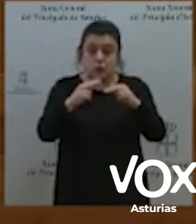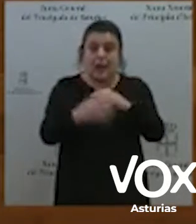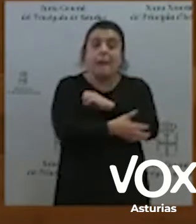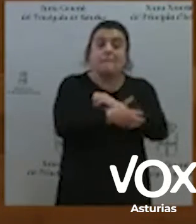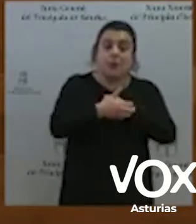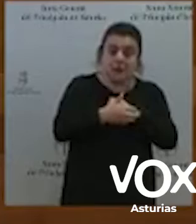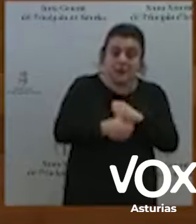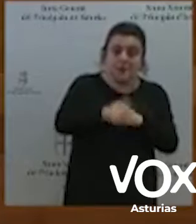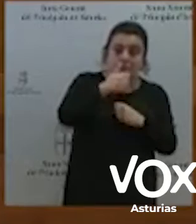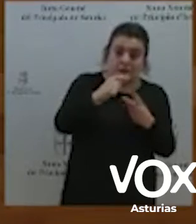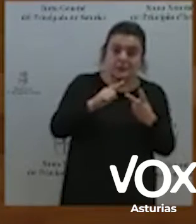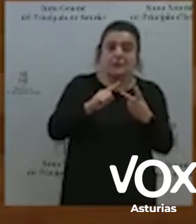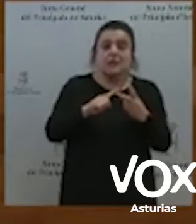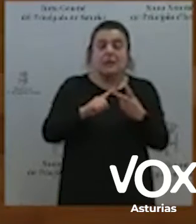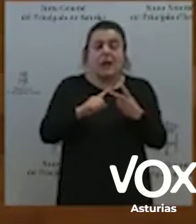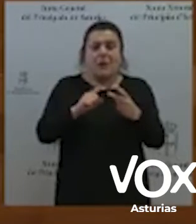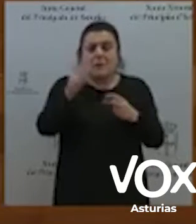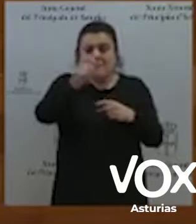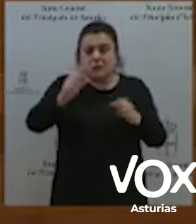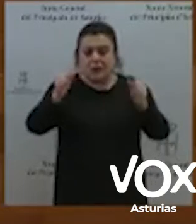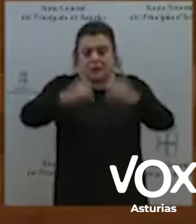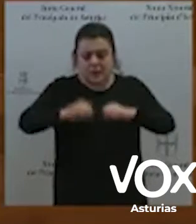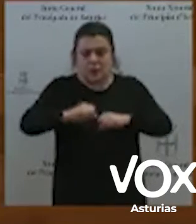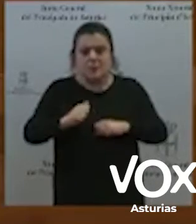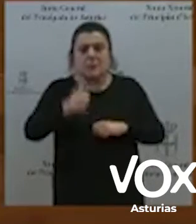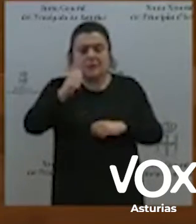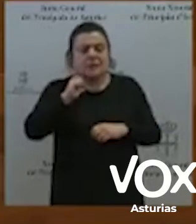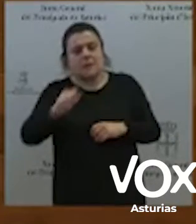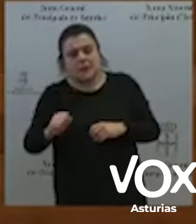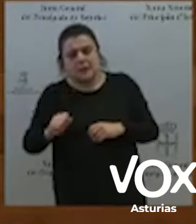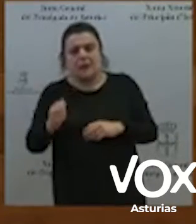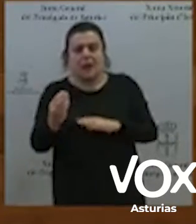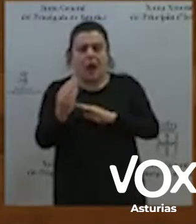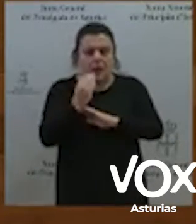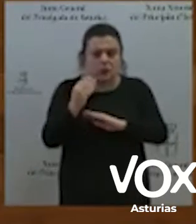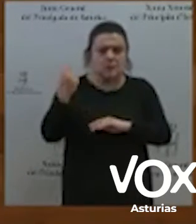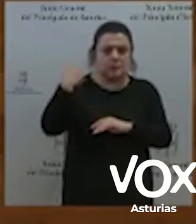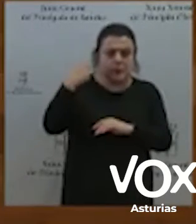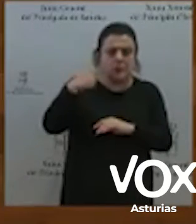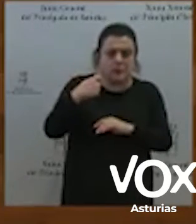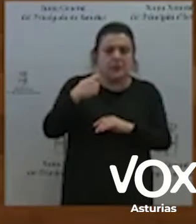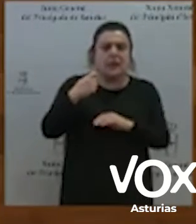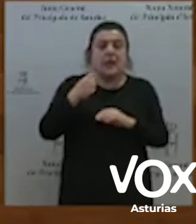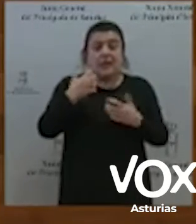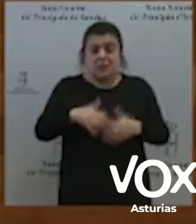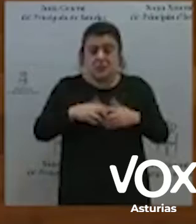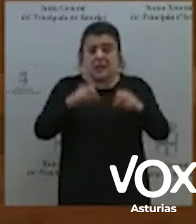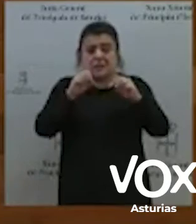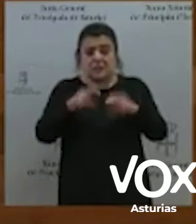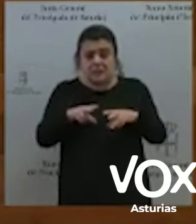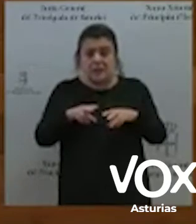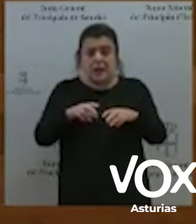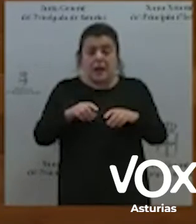subsidios, desindustrializada, arrasada demográficamente y camino de la aprobación de la llengua.